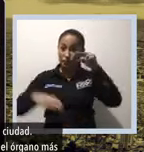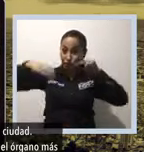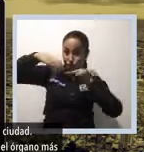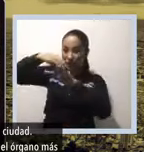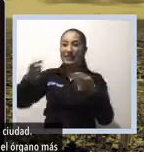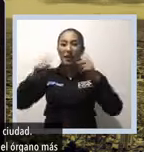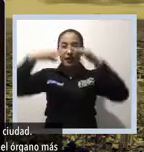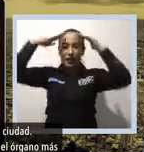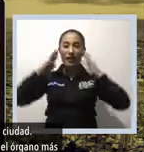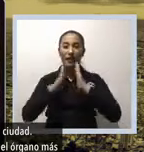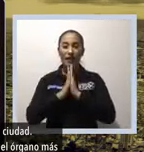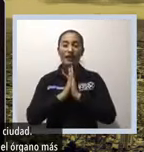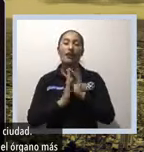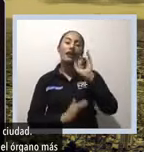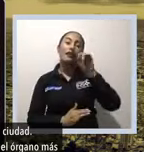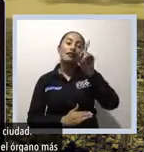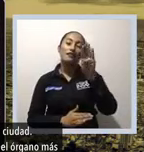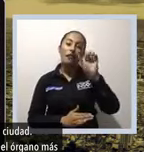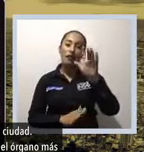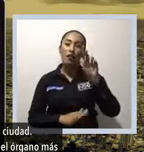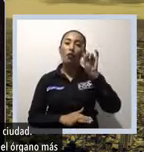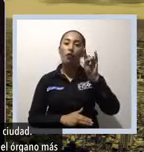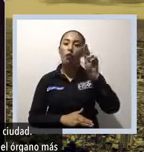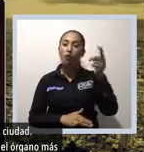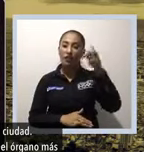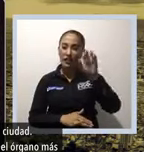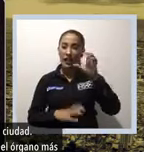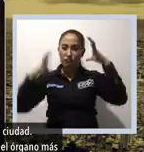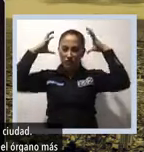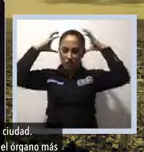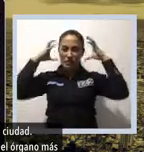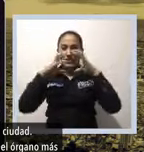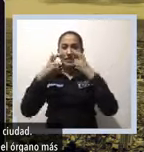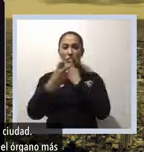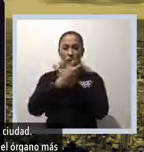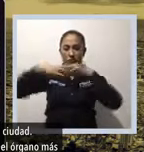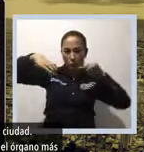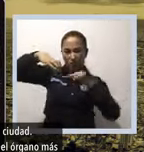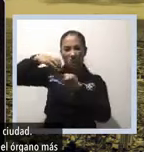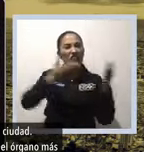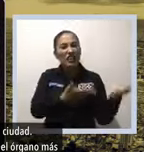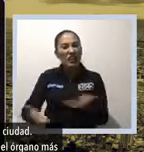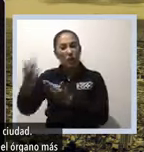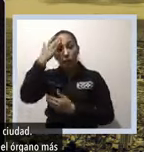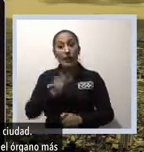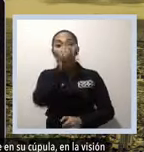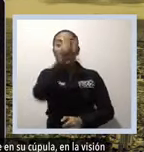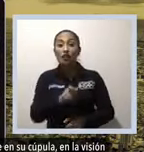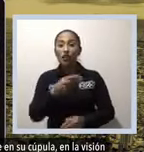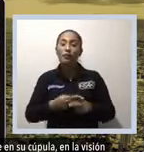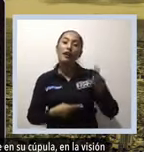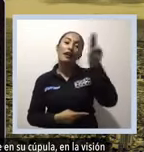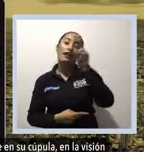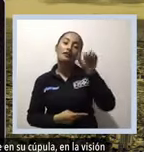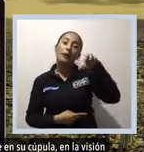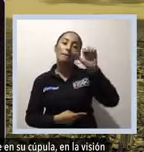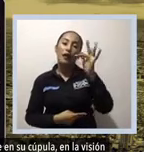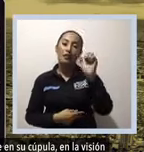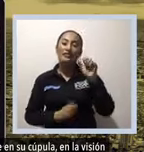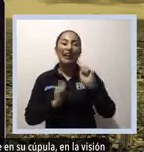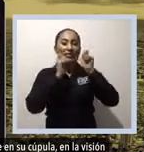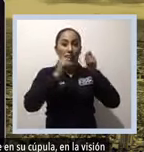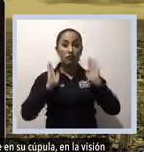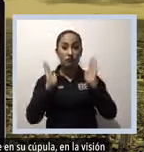lo nombran al sobispo de esta ciudad. Adicionalmente a ello, en esa capilla tenemos el órgano más grande del país, que fue traído en 1890.